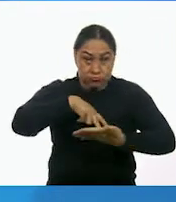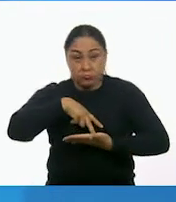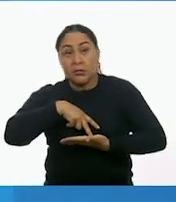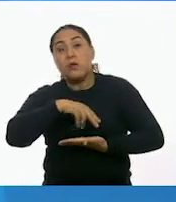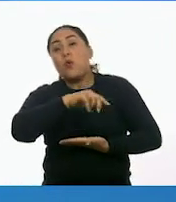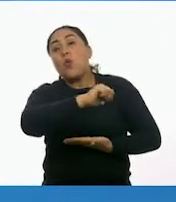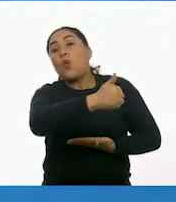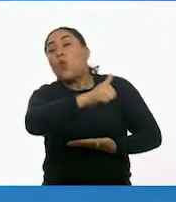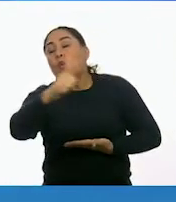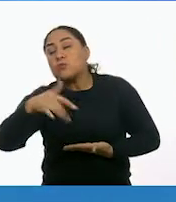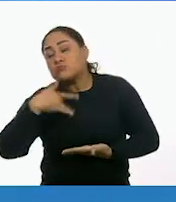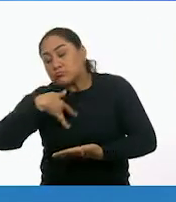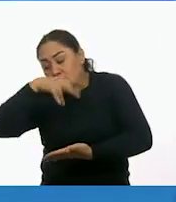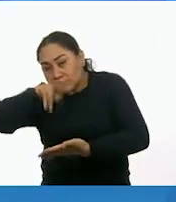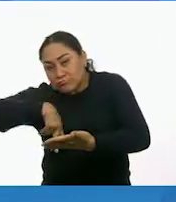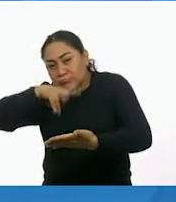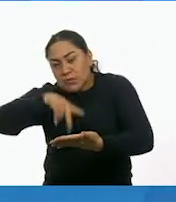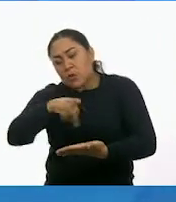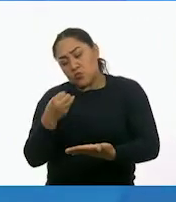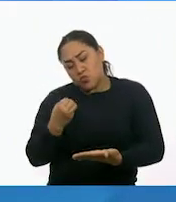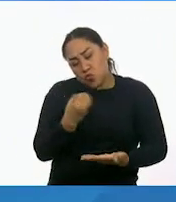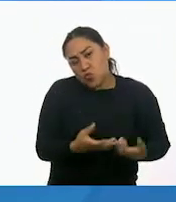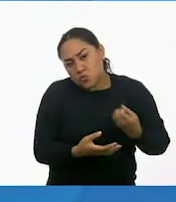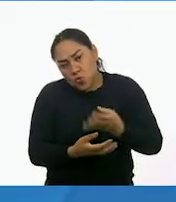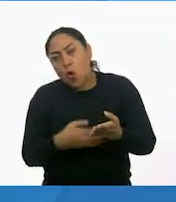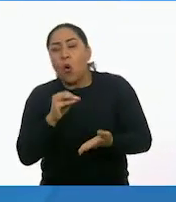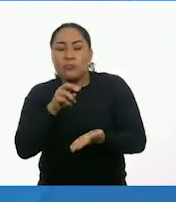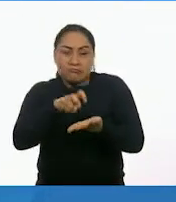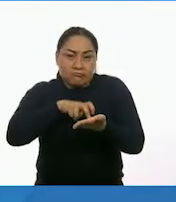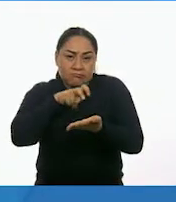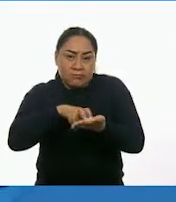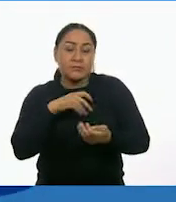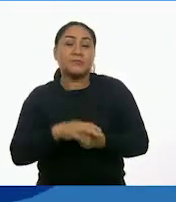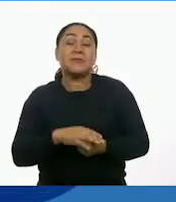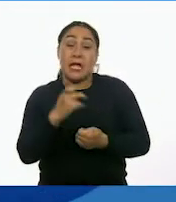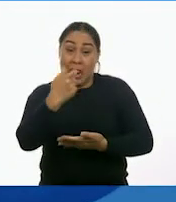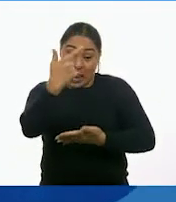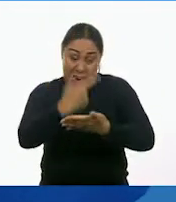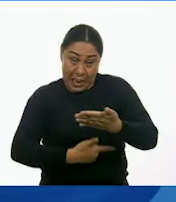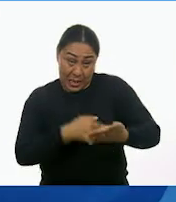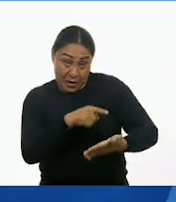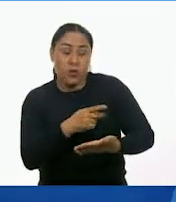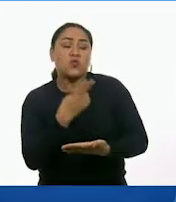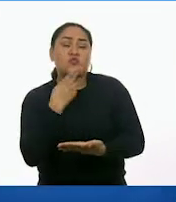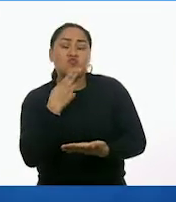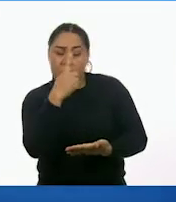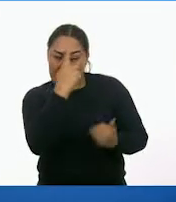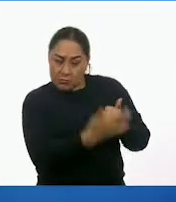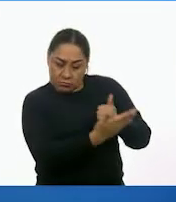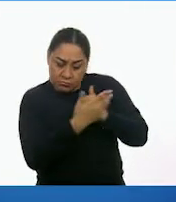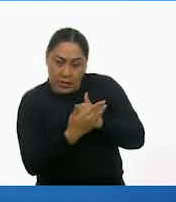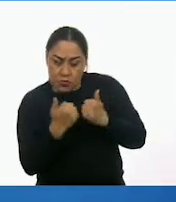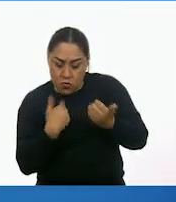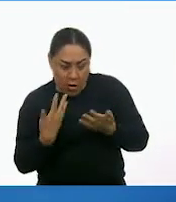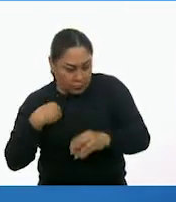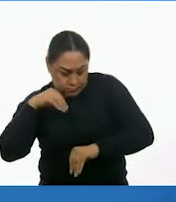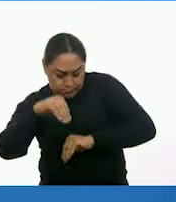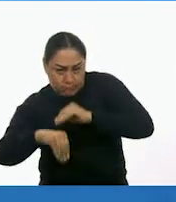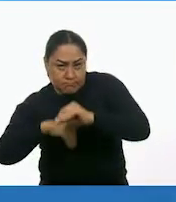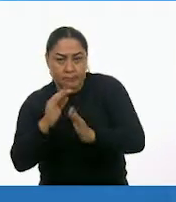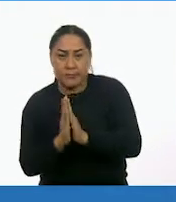otros folletos. Agregue elementos o haz correcciones. La lista te servirá como guía para diseñar tu folleto.